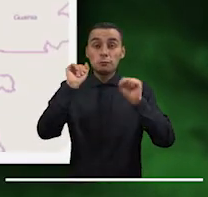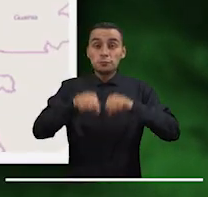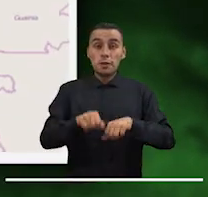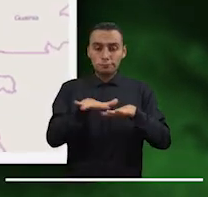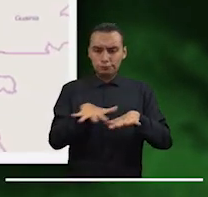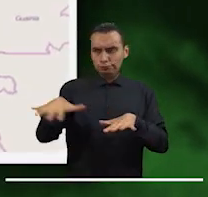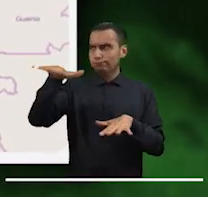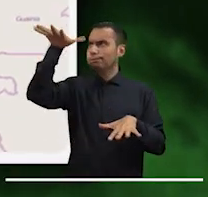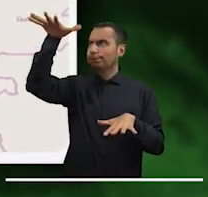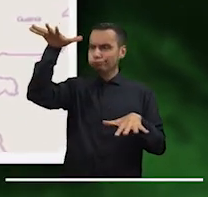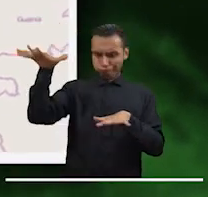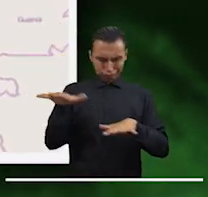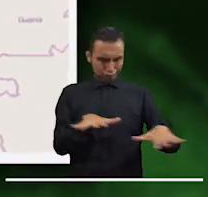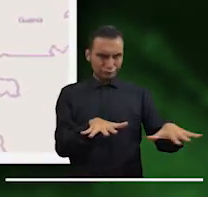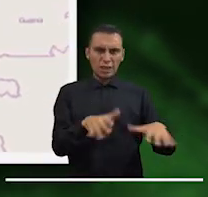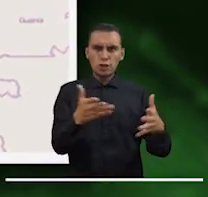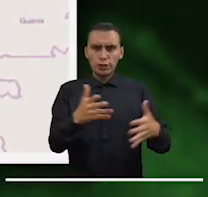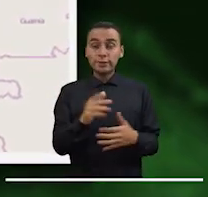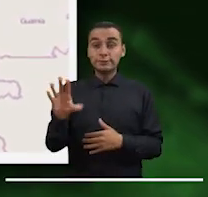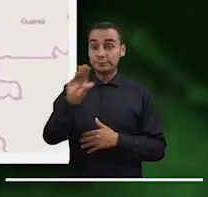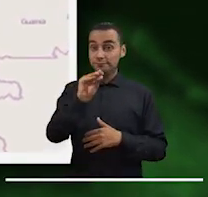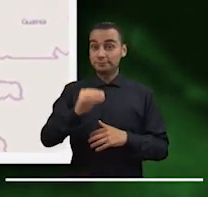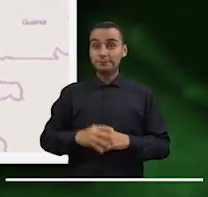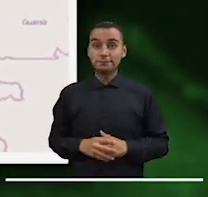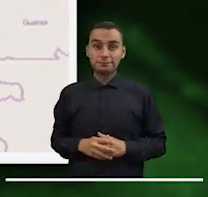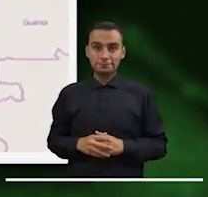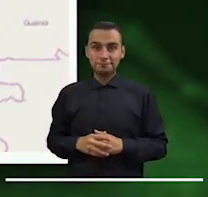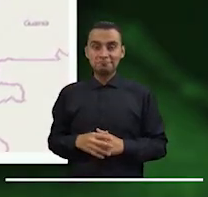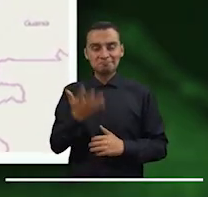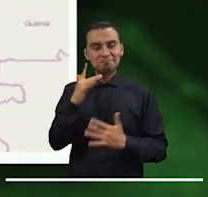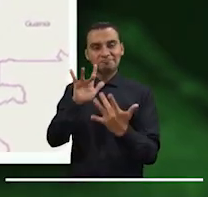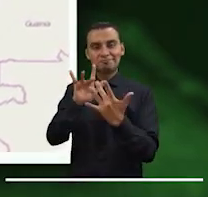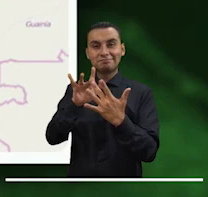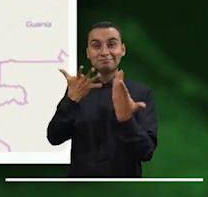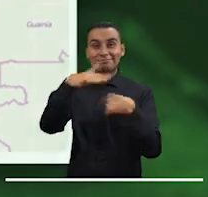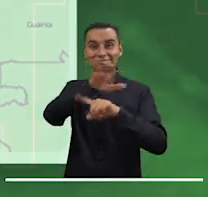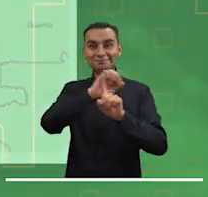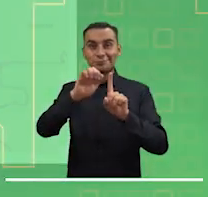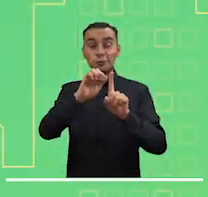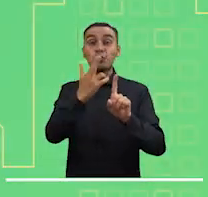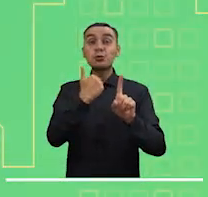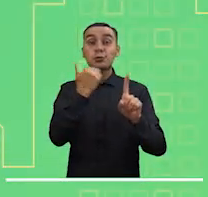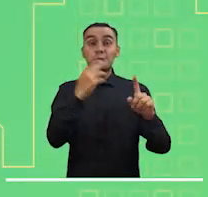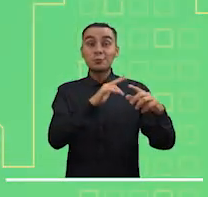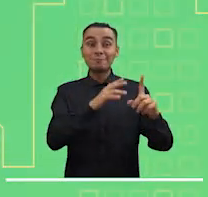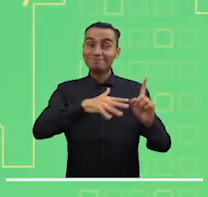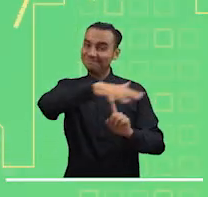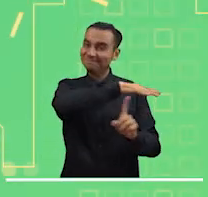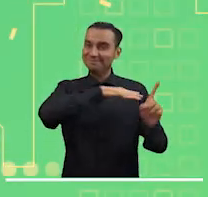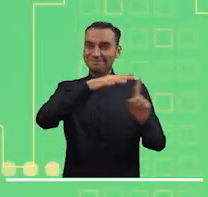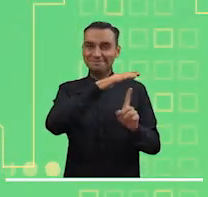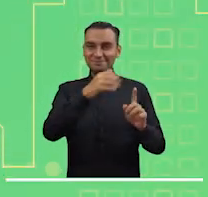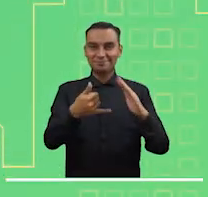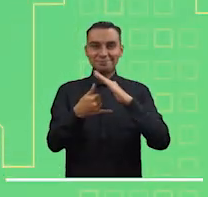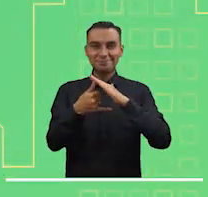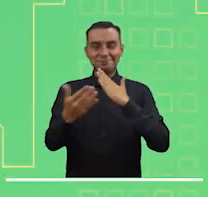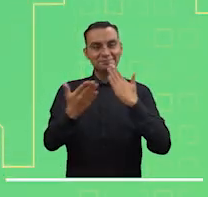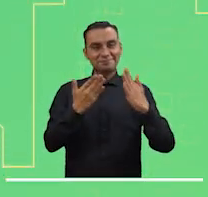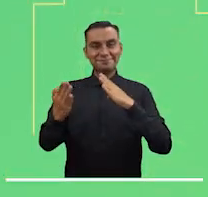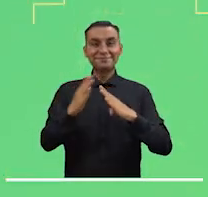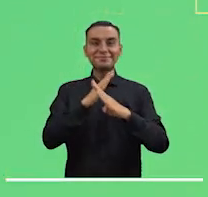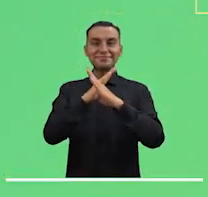Alerta roja por probabilidad de deslizamientos en Quindío. Los esperamos en nuestras redes sociales.